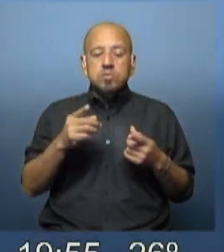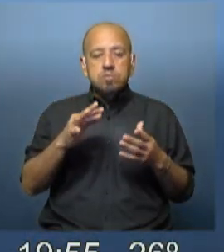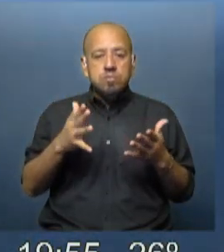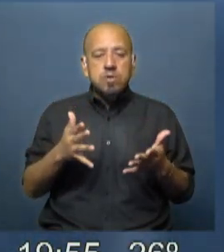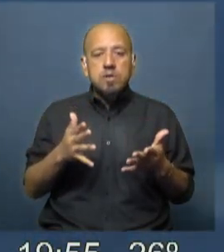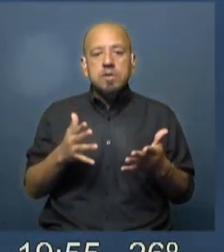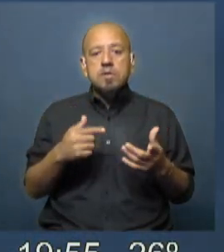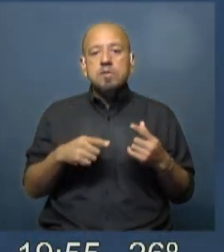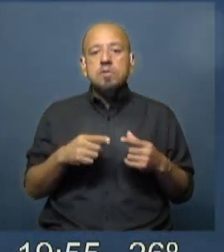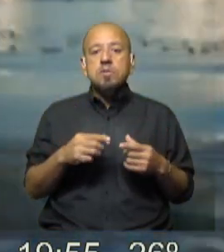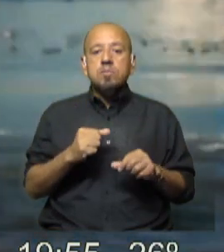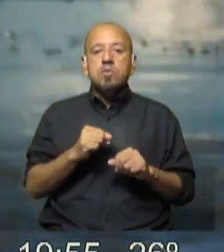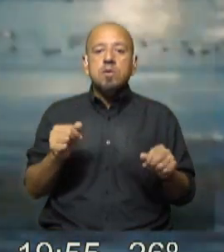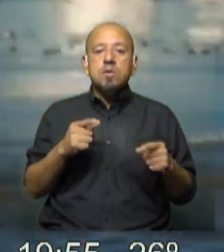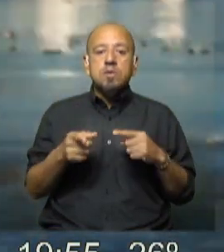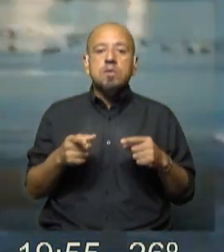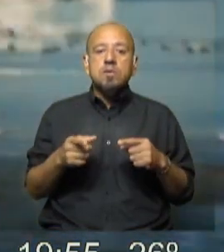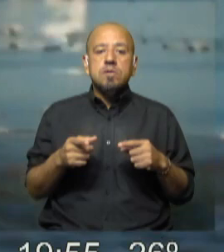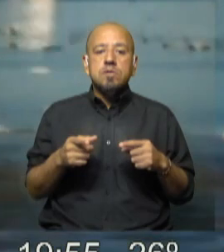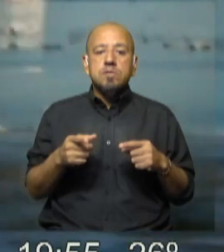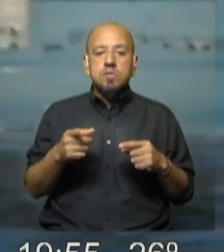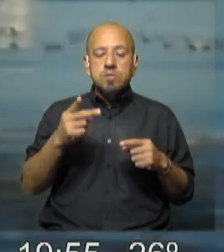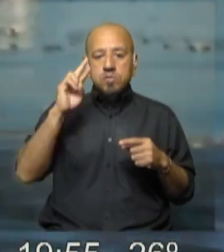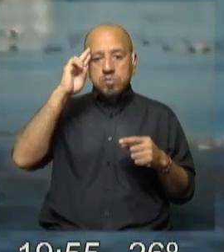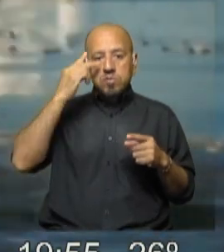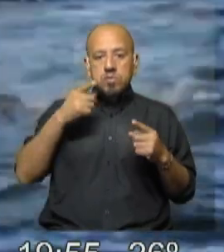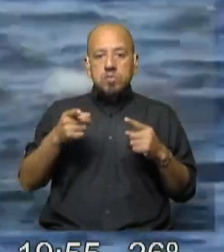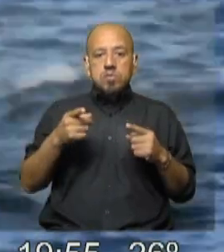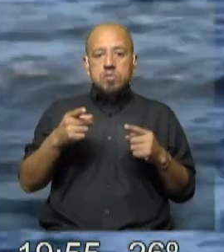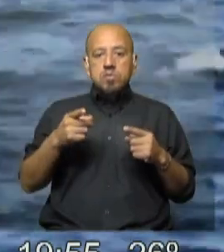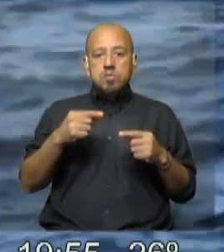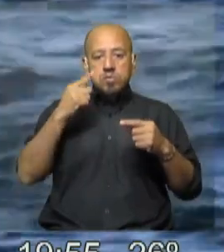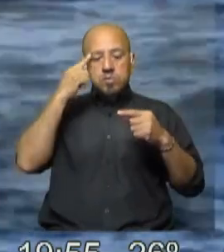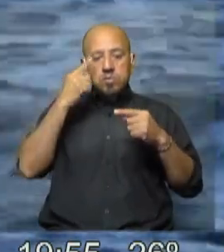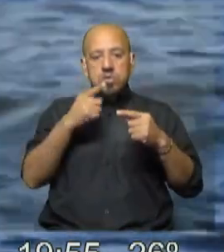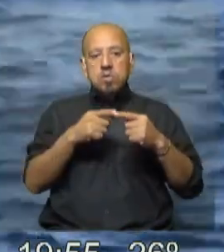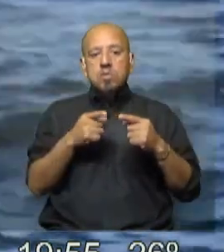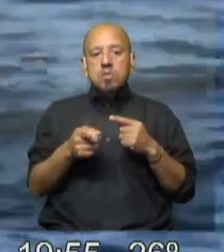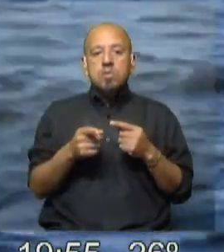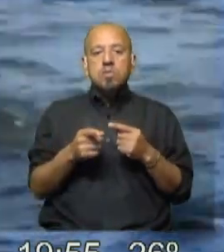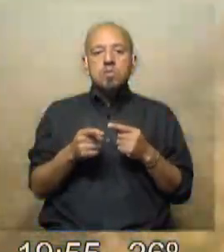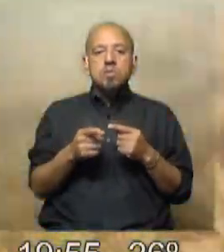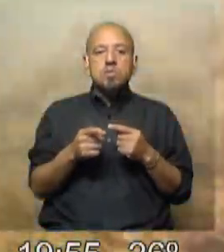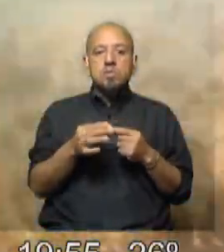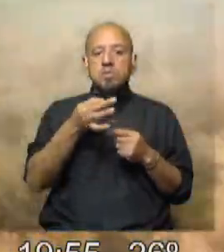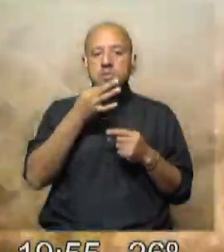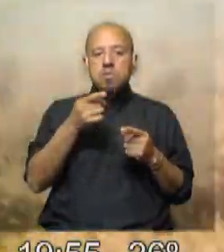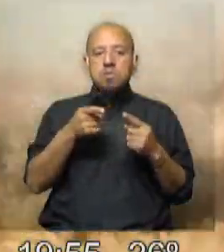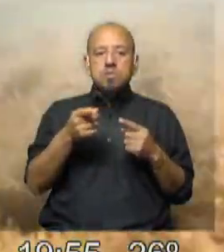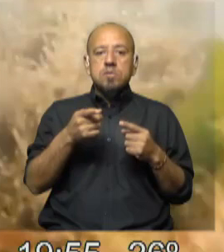de conservación. Lo ocurrió en Uruguay es que en su objetivo de desarrollo sostenible de 14, que se denomina vía